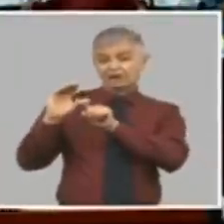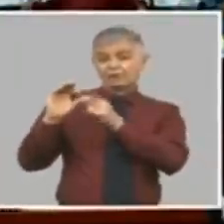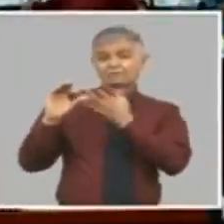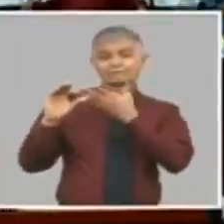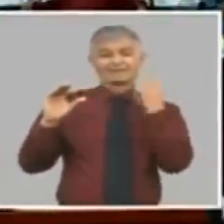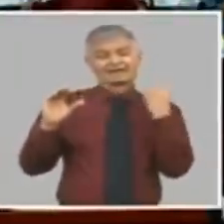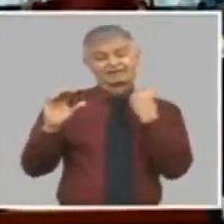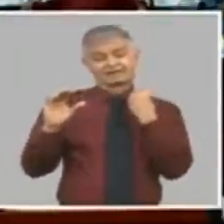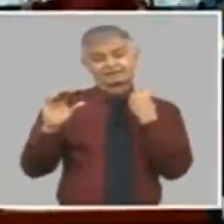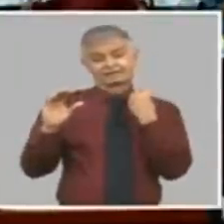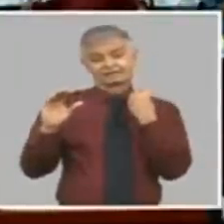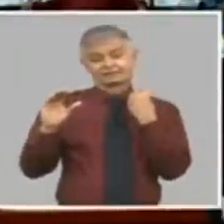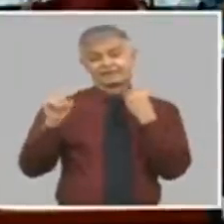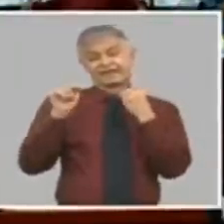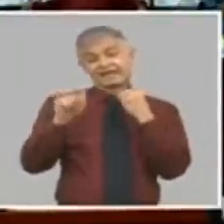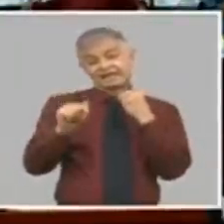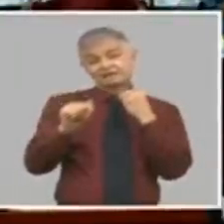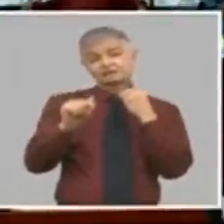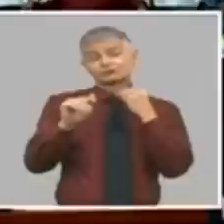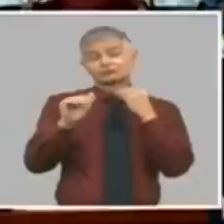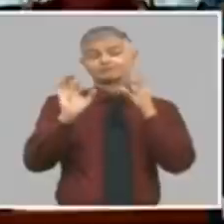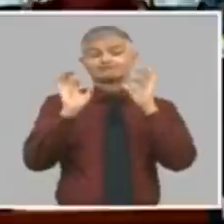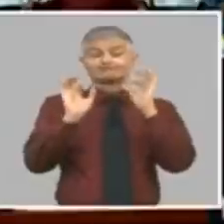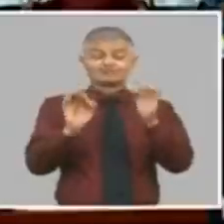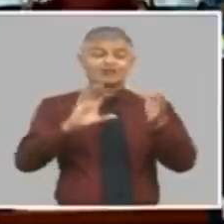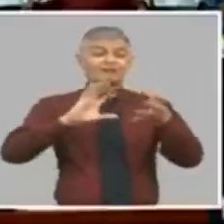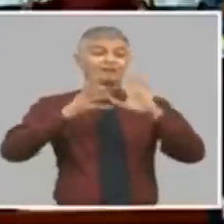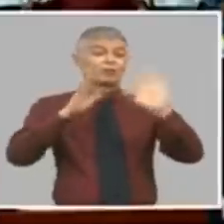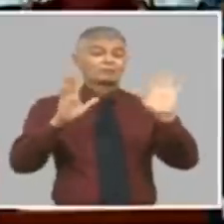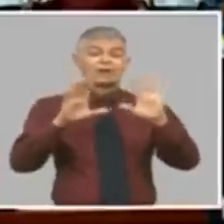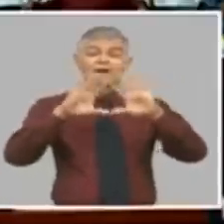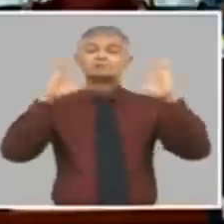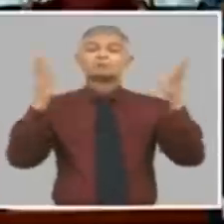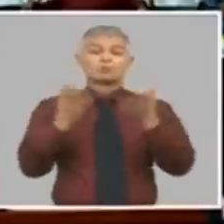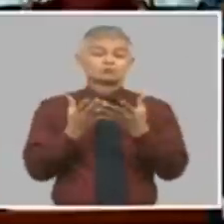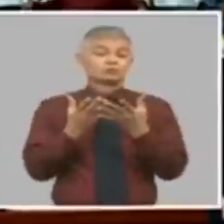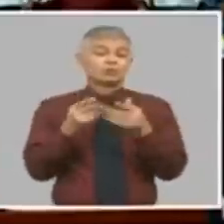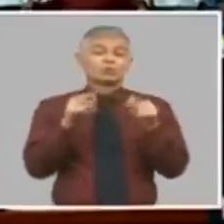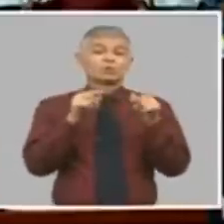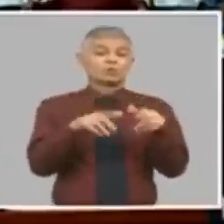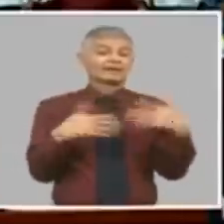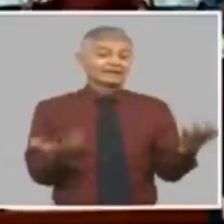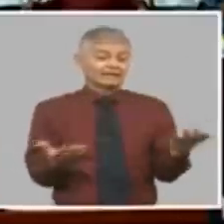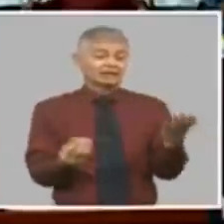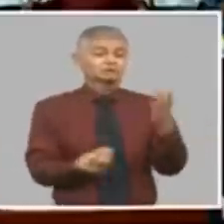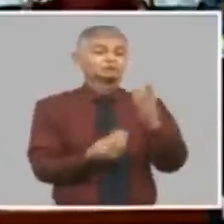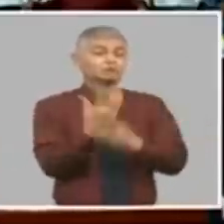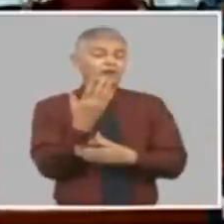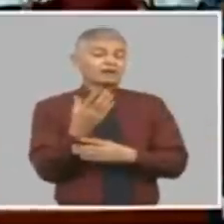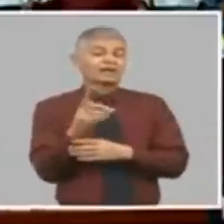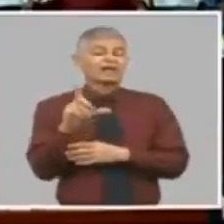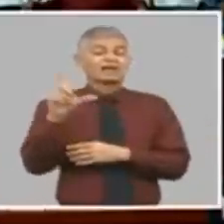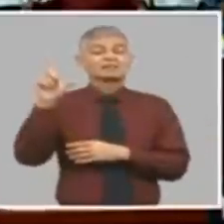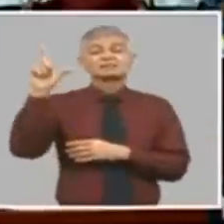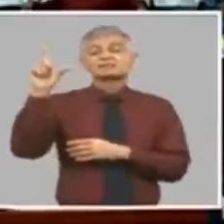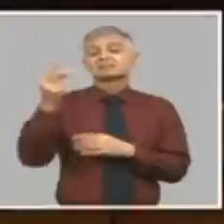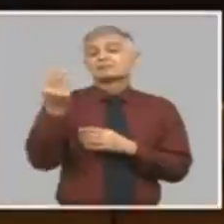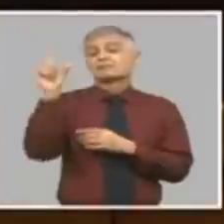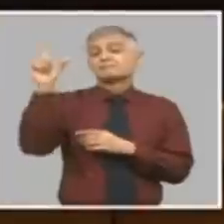que ocurren en el mundo ante una devaluación porque hay muchos criterios